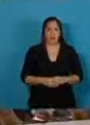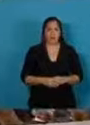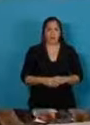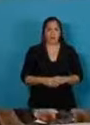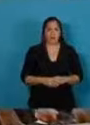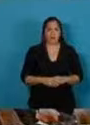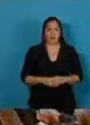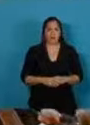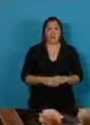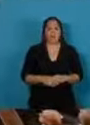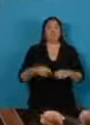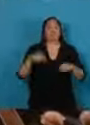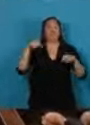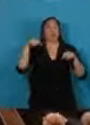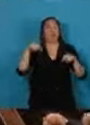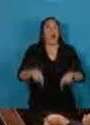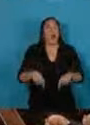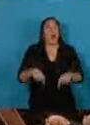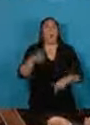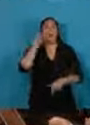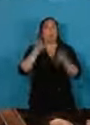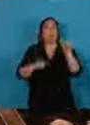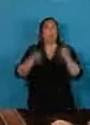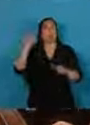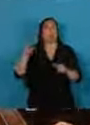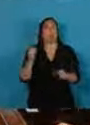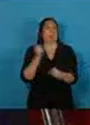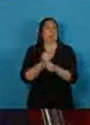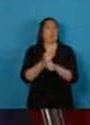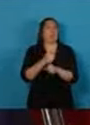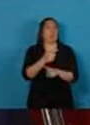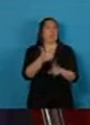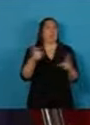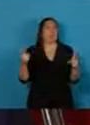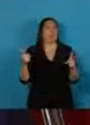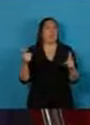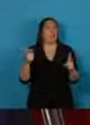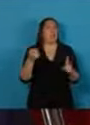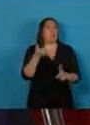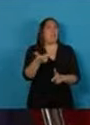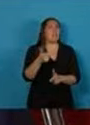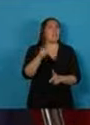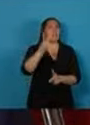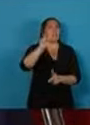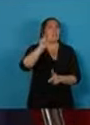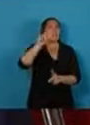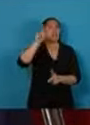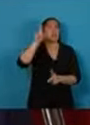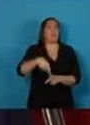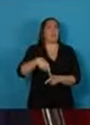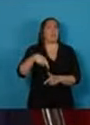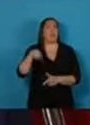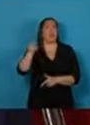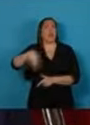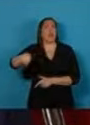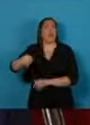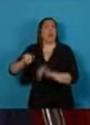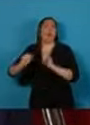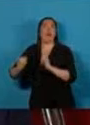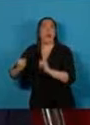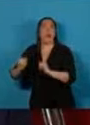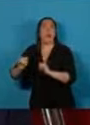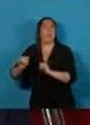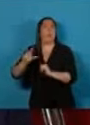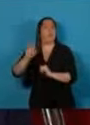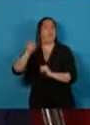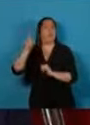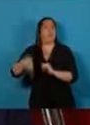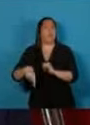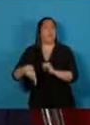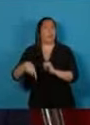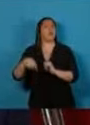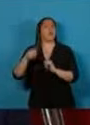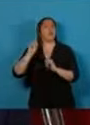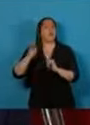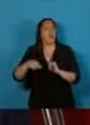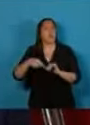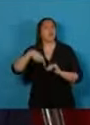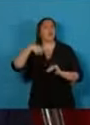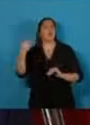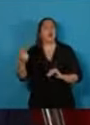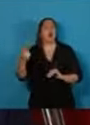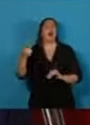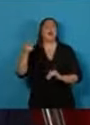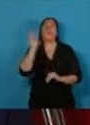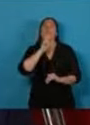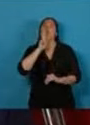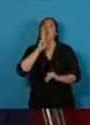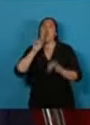Hoy el desempleo afecta a casi un 30% de los jóvenes y, aún en tasas más altas, a